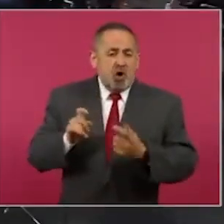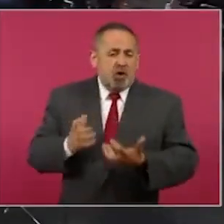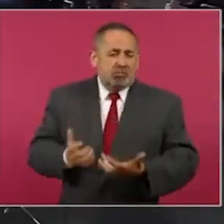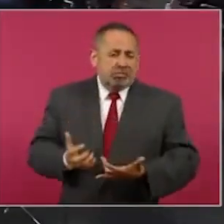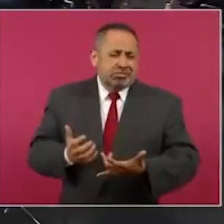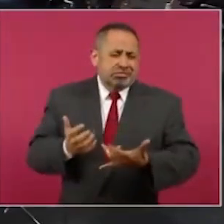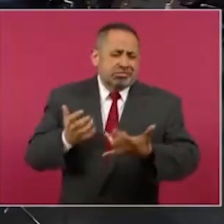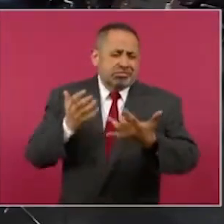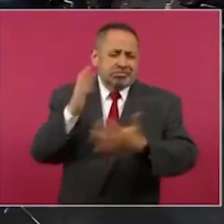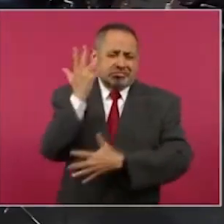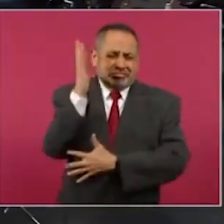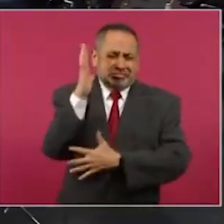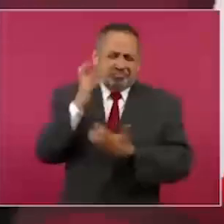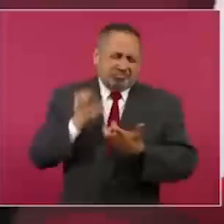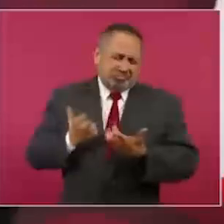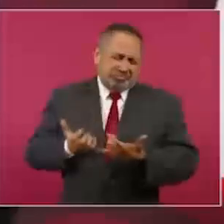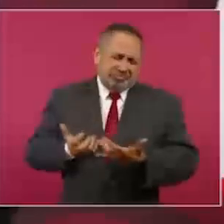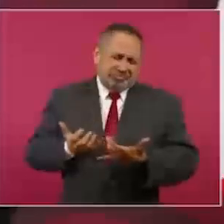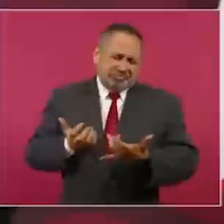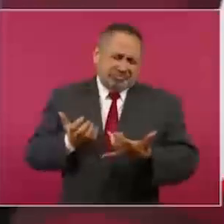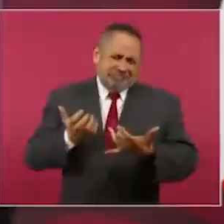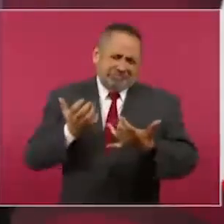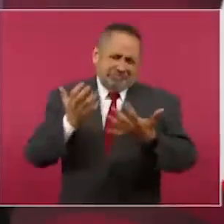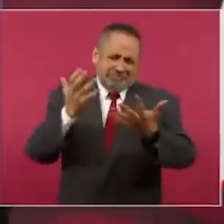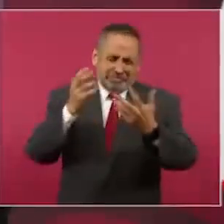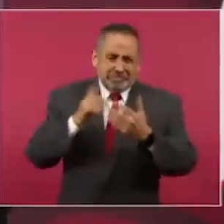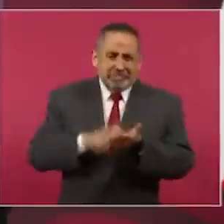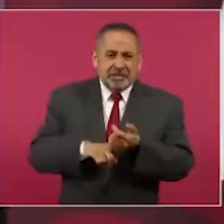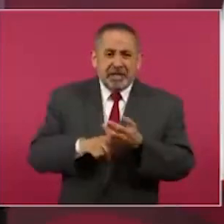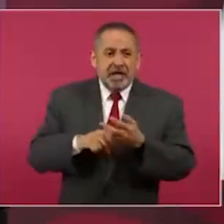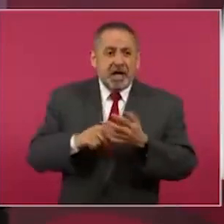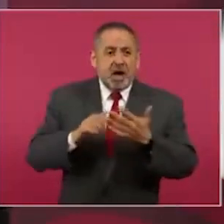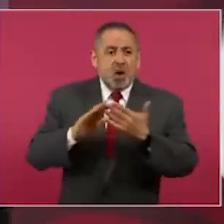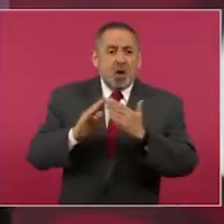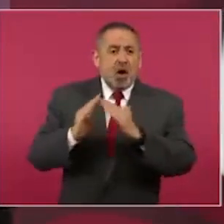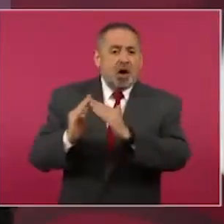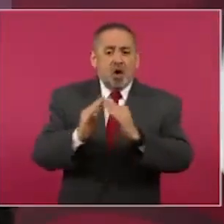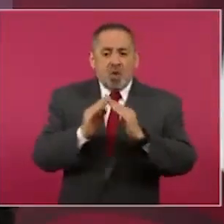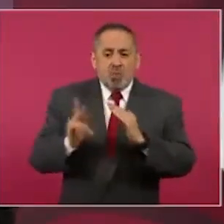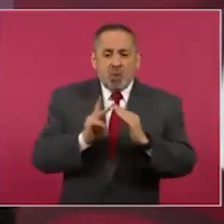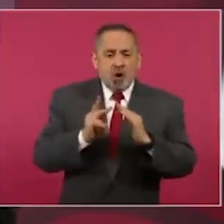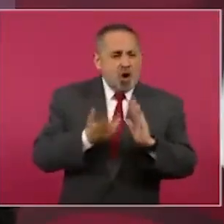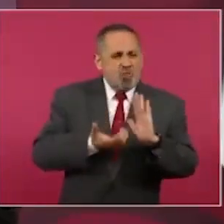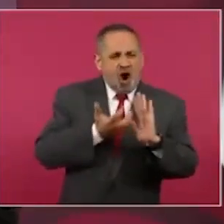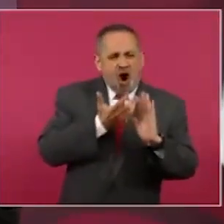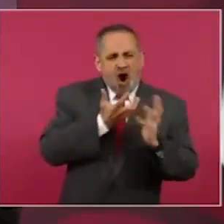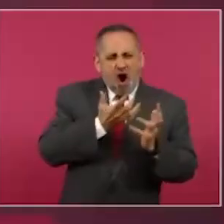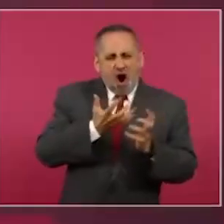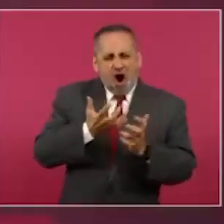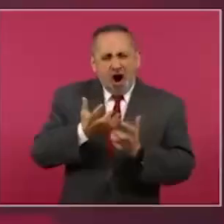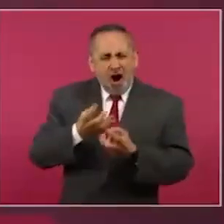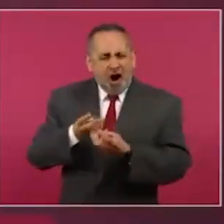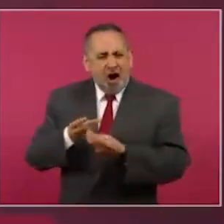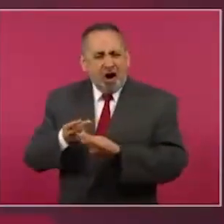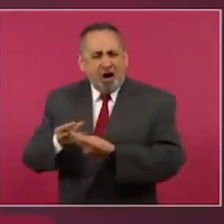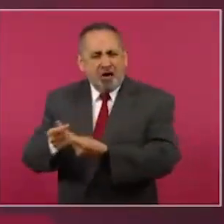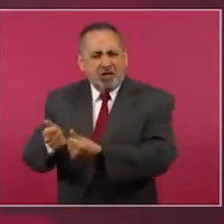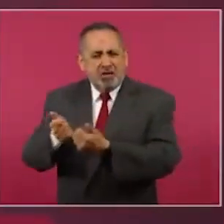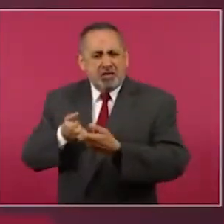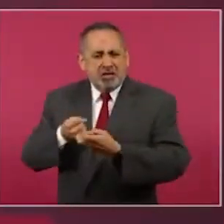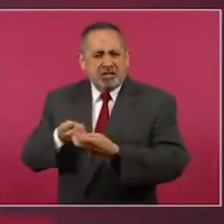forestales, quema de poblados, incluso también hay